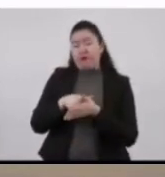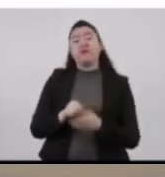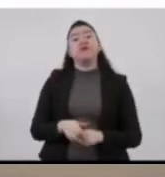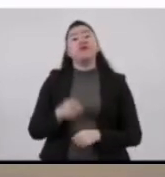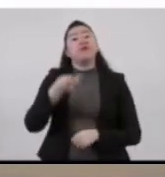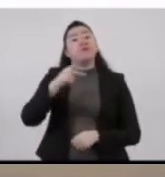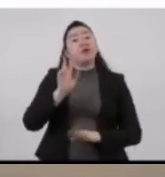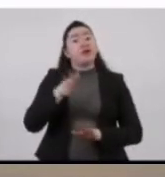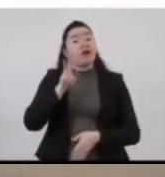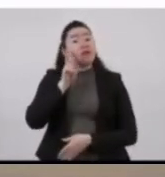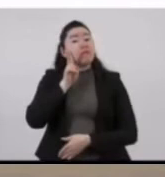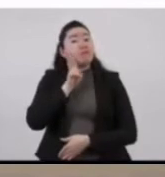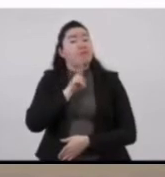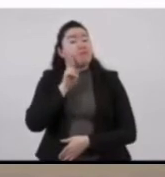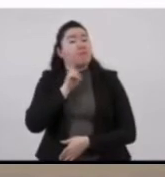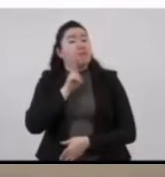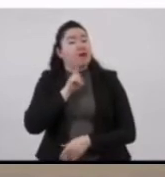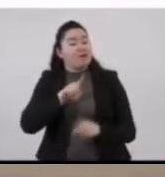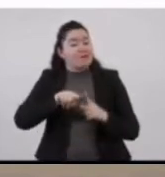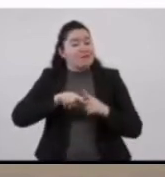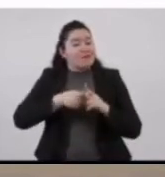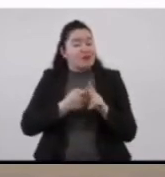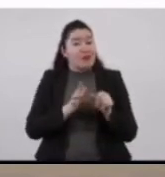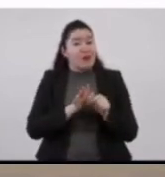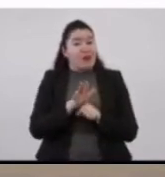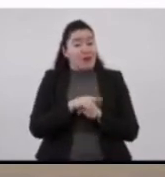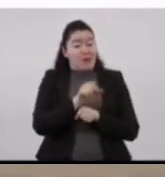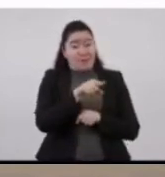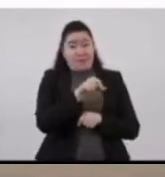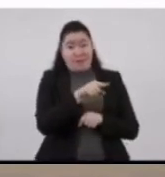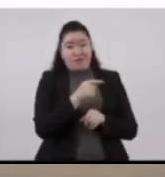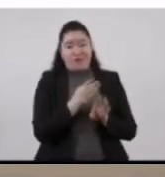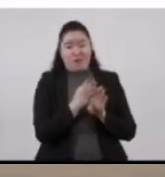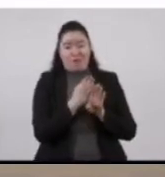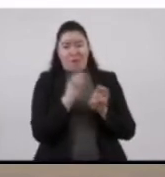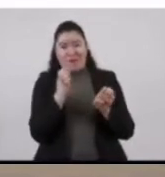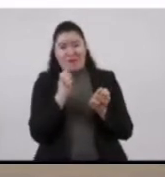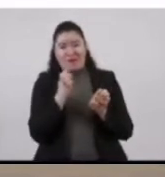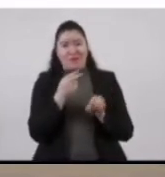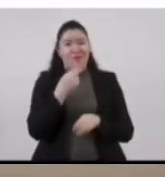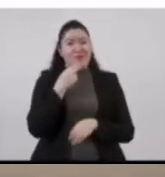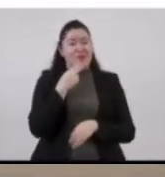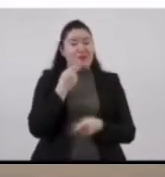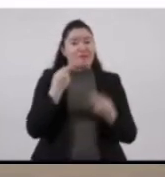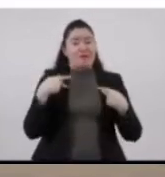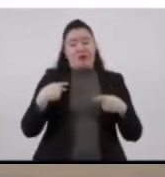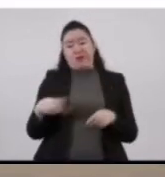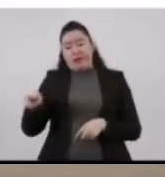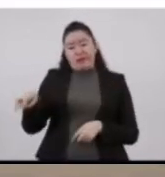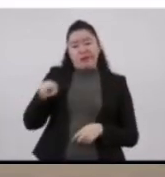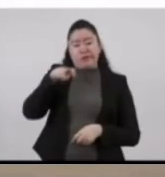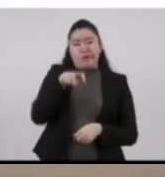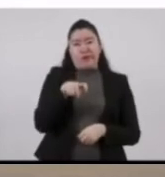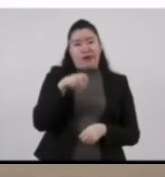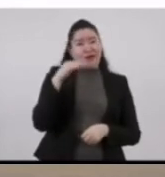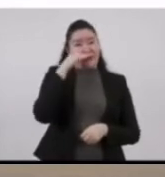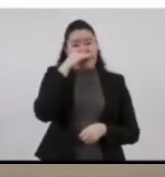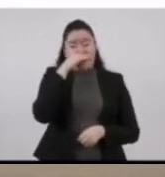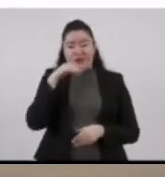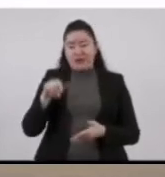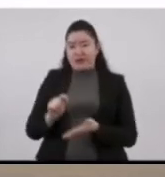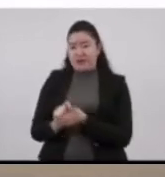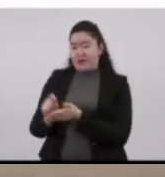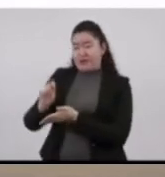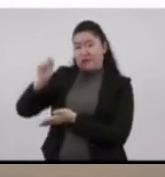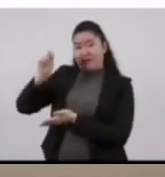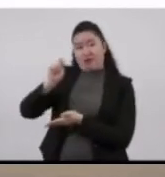las pruebas operativas, es decir, que ya son pruebas con usuarios en el recorrido express por Metrobús, el cual es gratuito, que va de Tlahuaca a Tlalilco